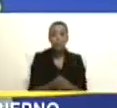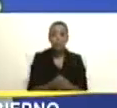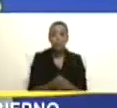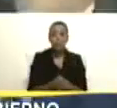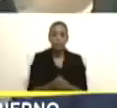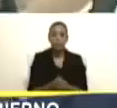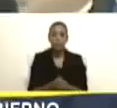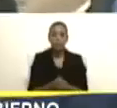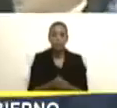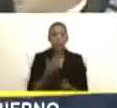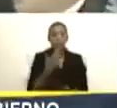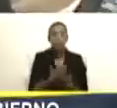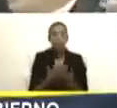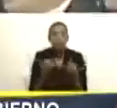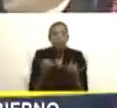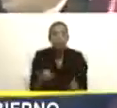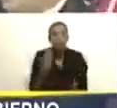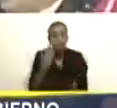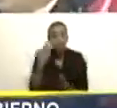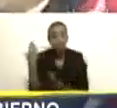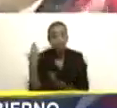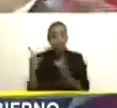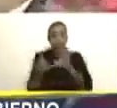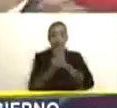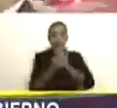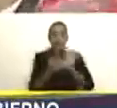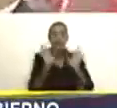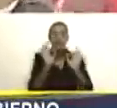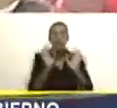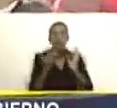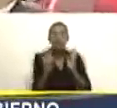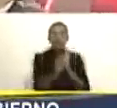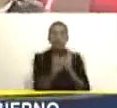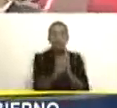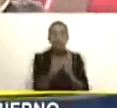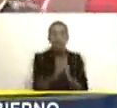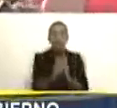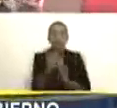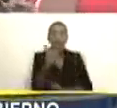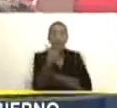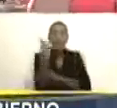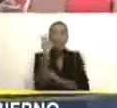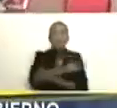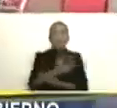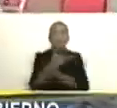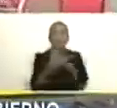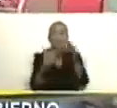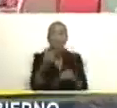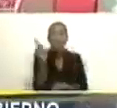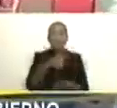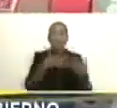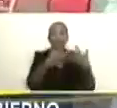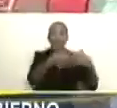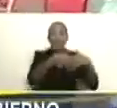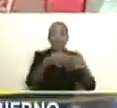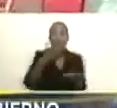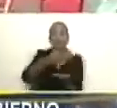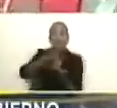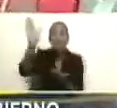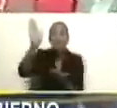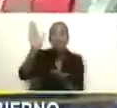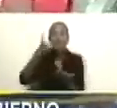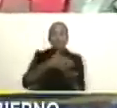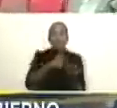Y se le dé, en la ley especial propongo, tres meses a todas esas empresas para que se